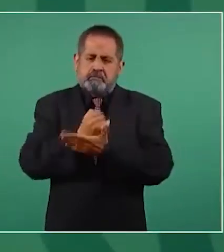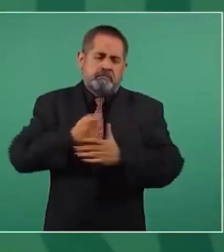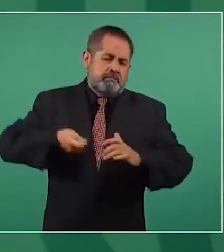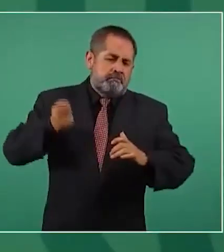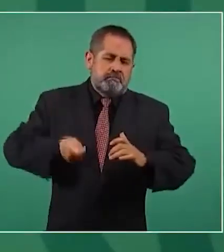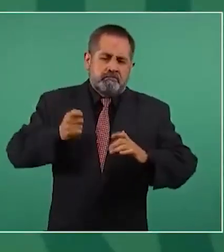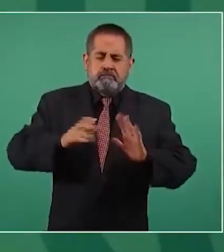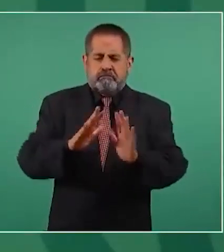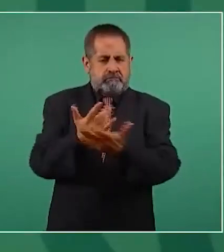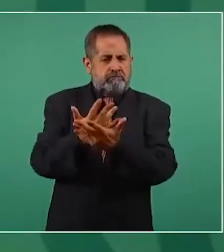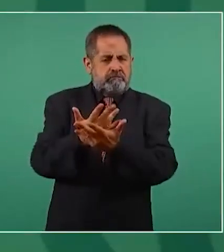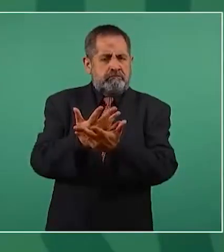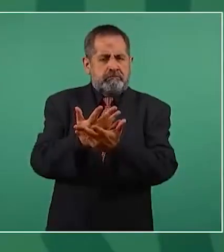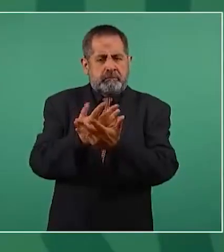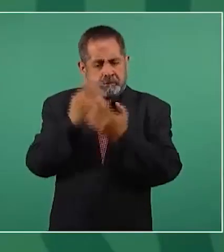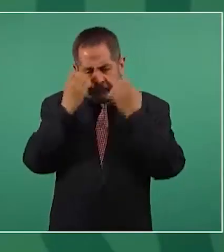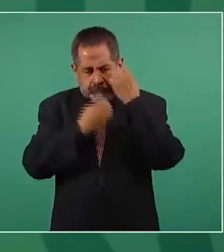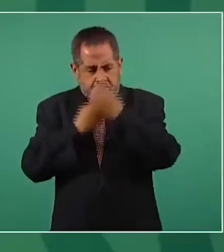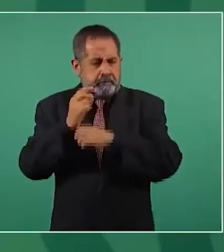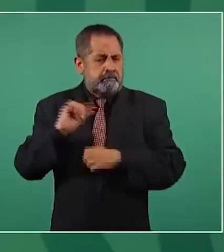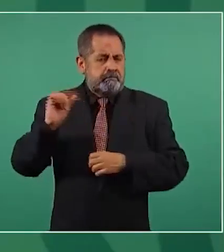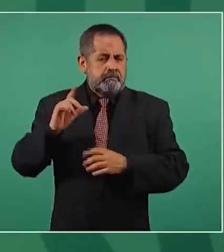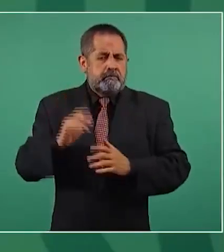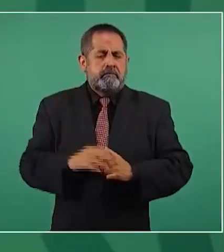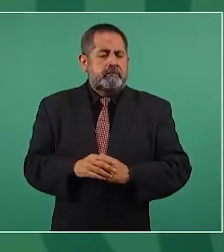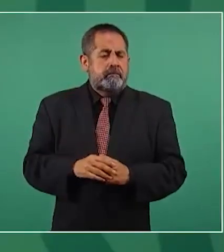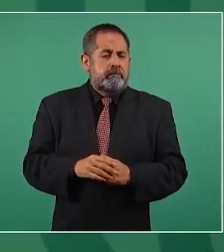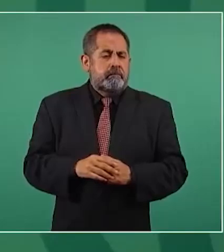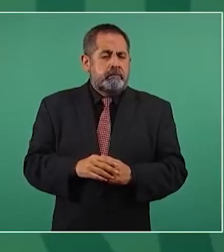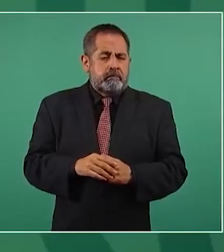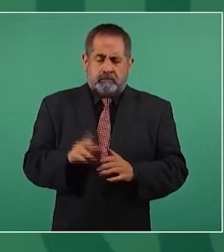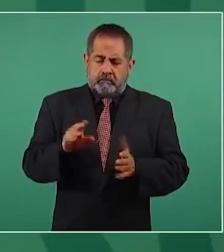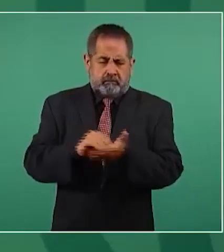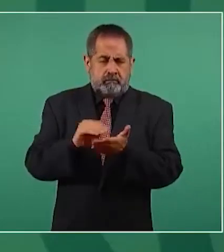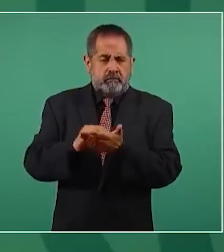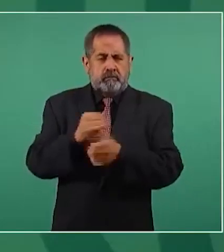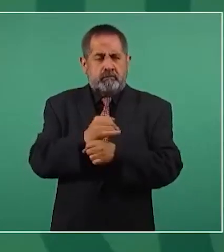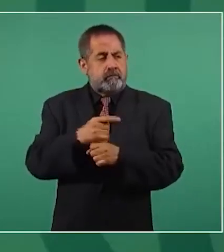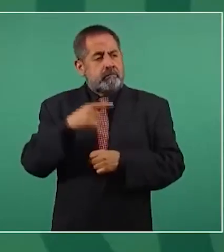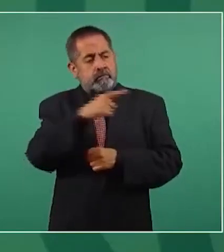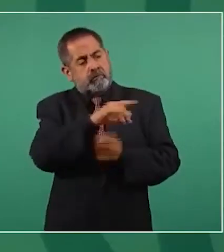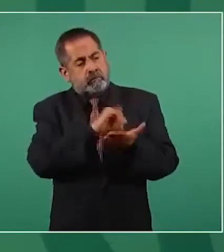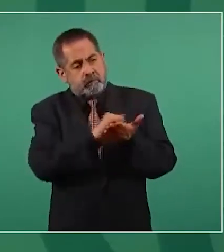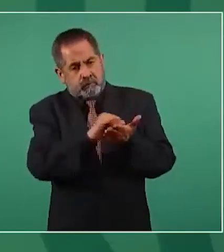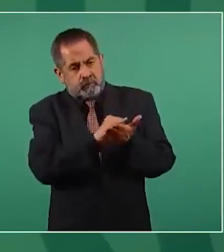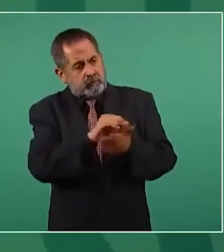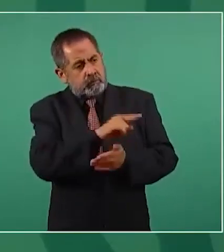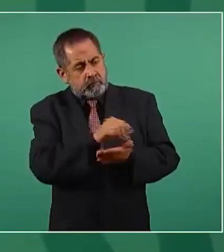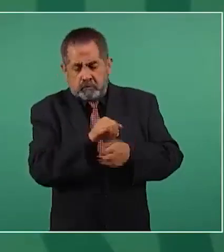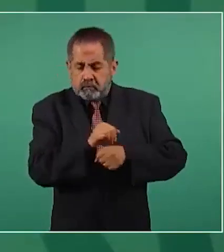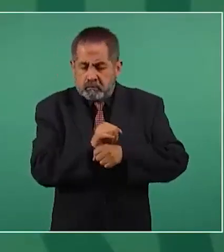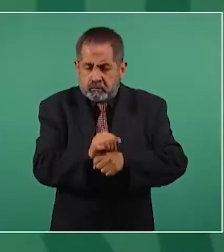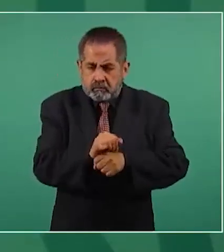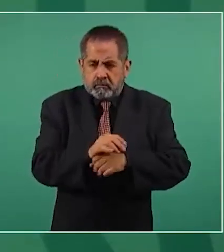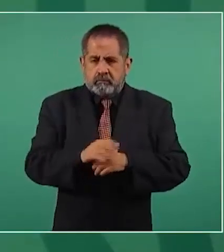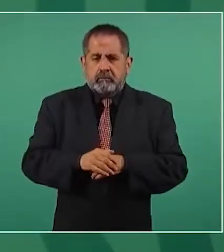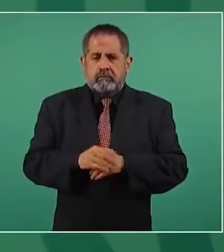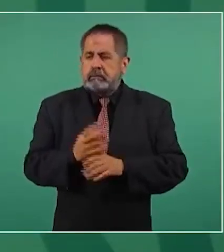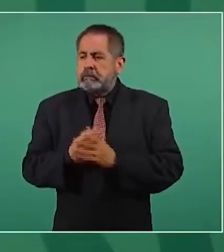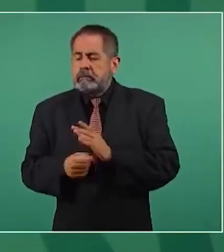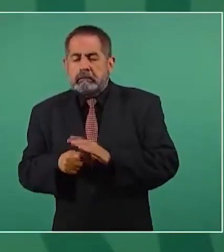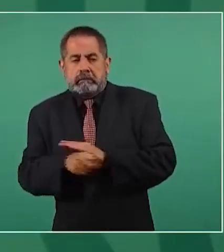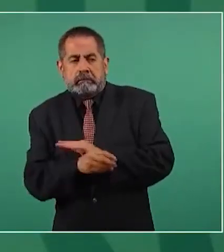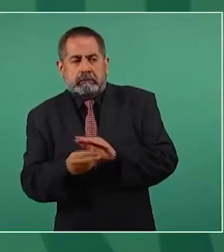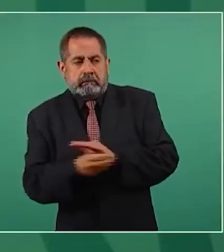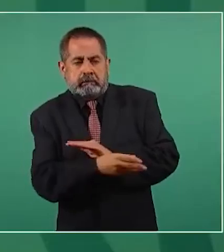Esto tiene que ver con una investigación que hizo el New York Times y también con filtraciones